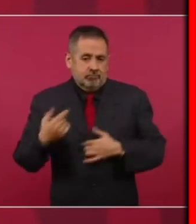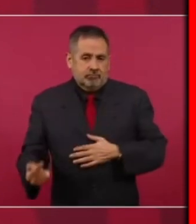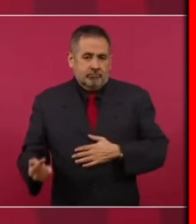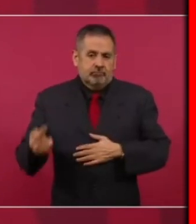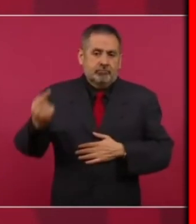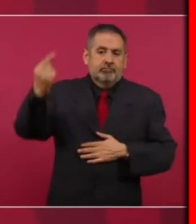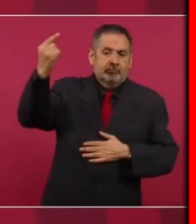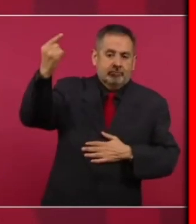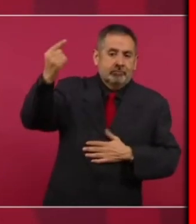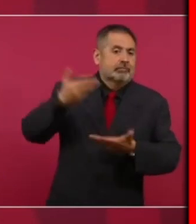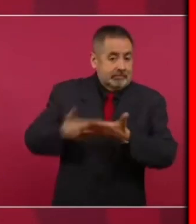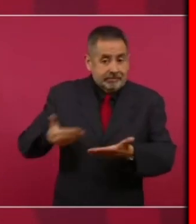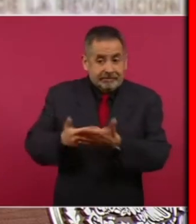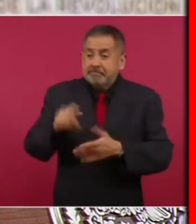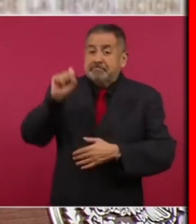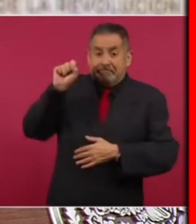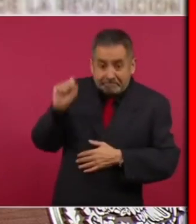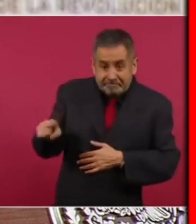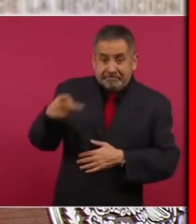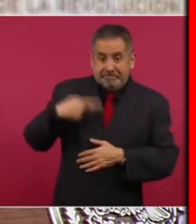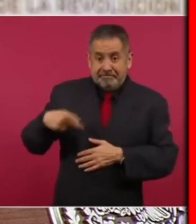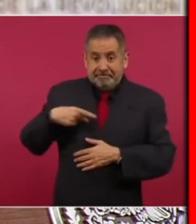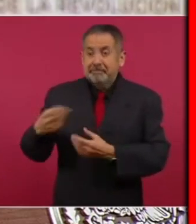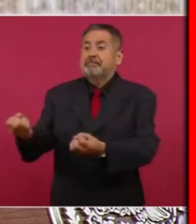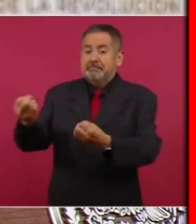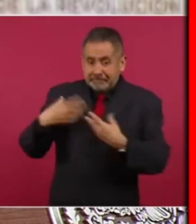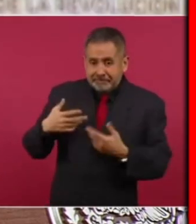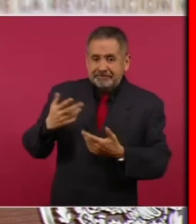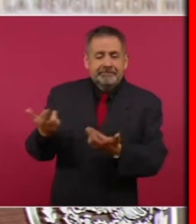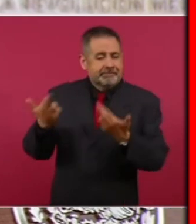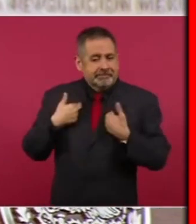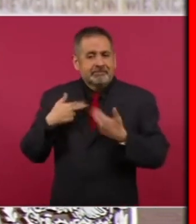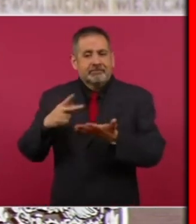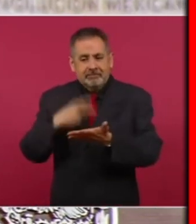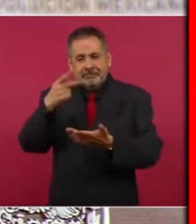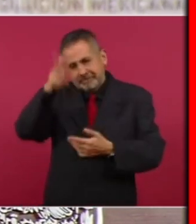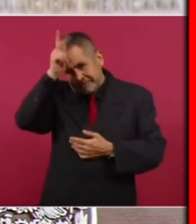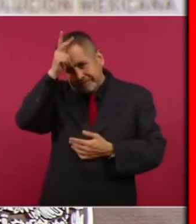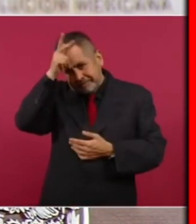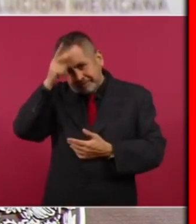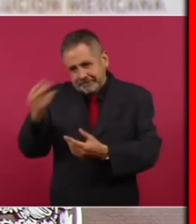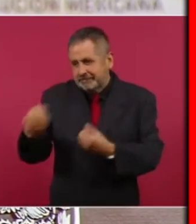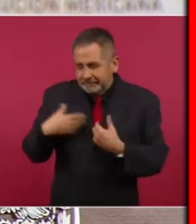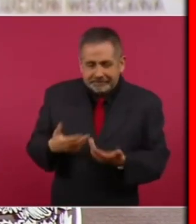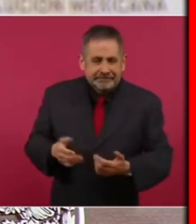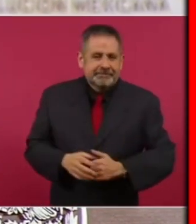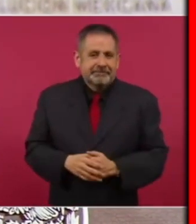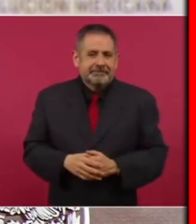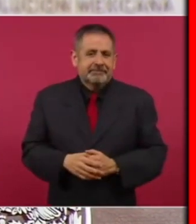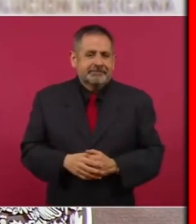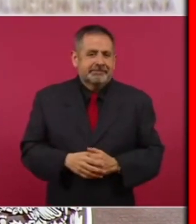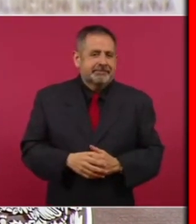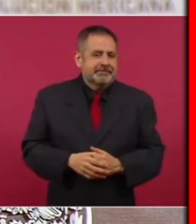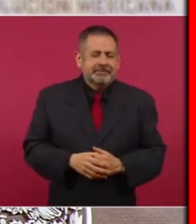el día de ayer domingo de la cuarta transformación, muchos mexicanos venían desde muy lejos hasta 24